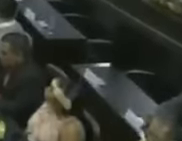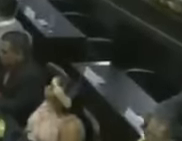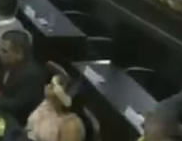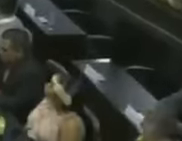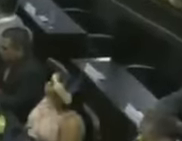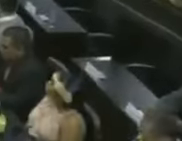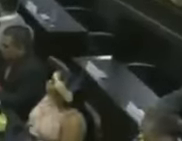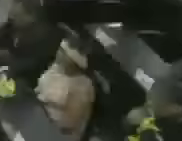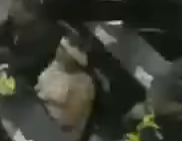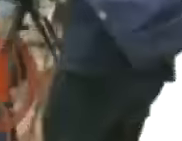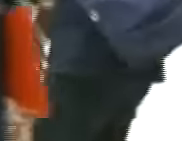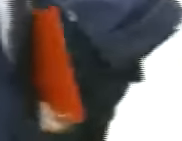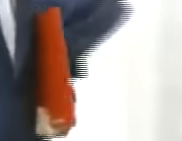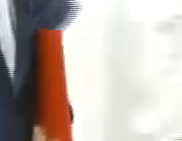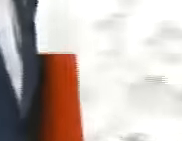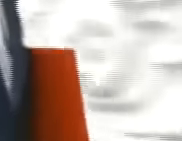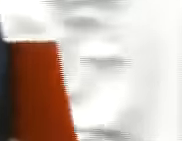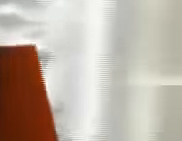solicita la tribuna de